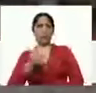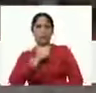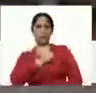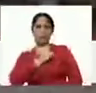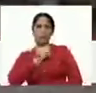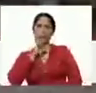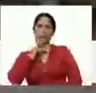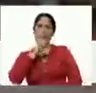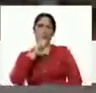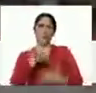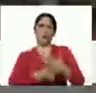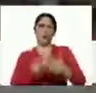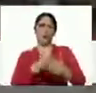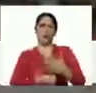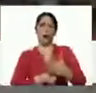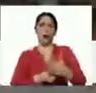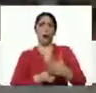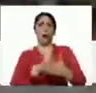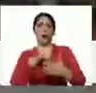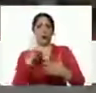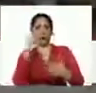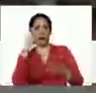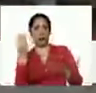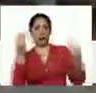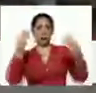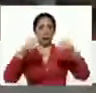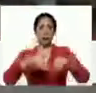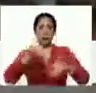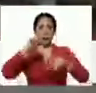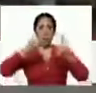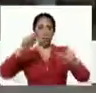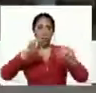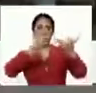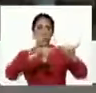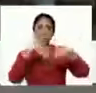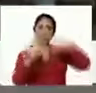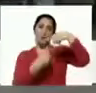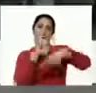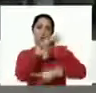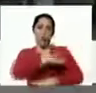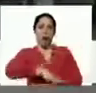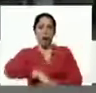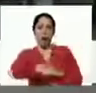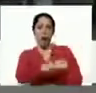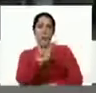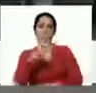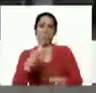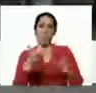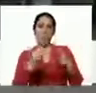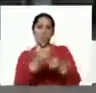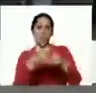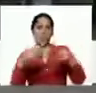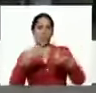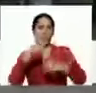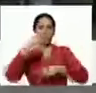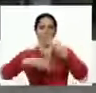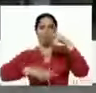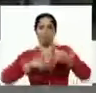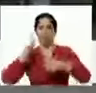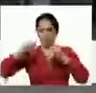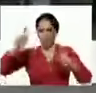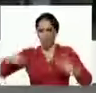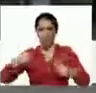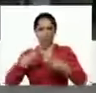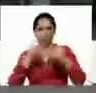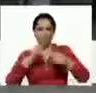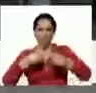combativo esto con los actores con los sujetos propios de la revolución del campo con los pequeños con los medianos productores con